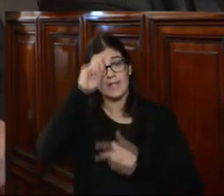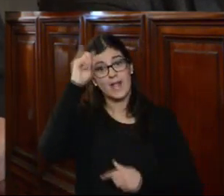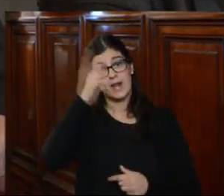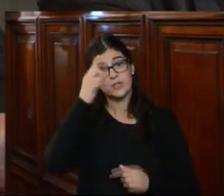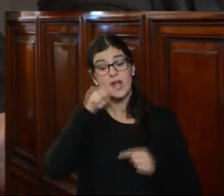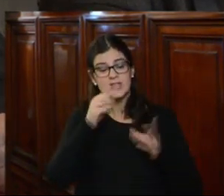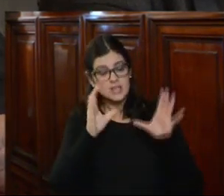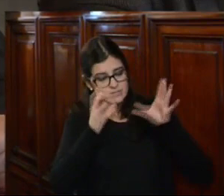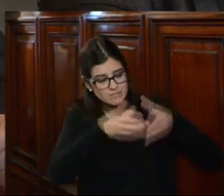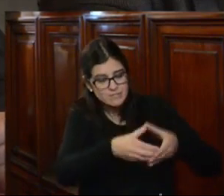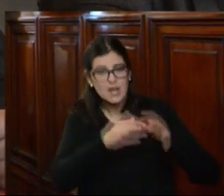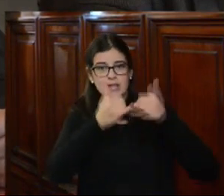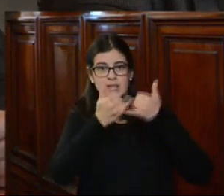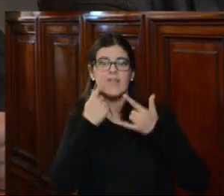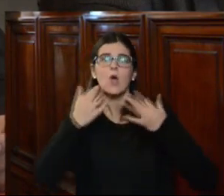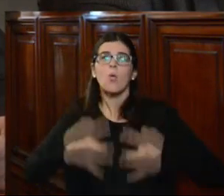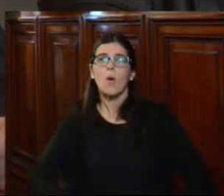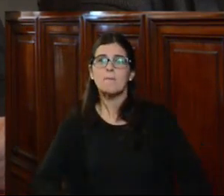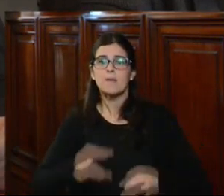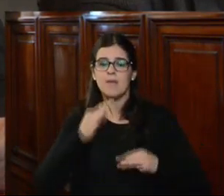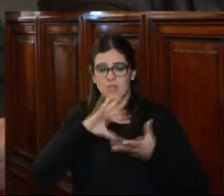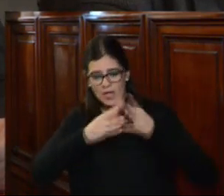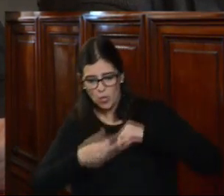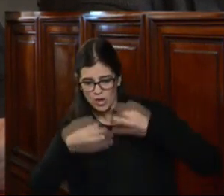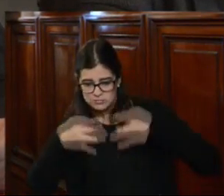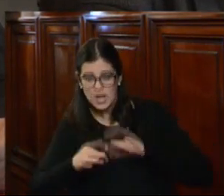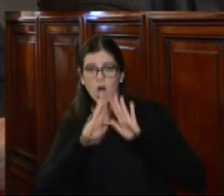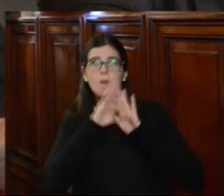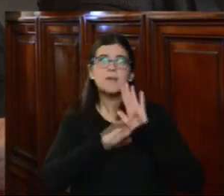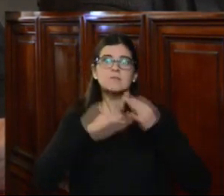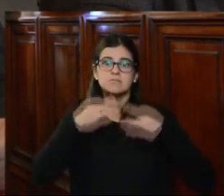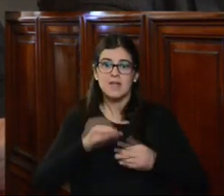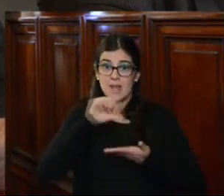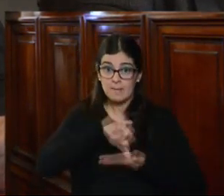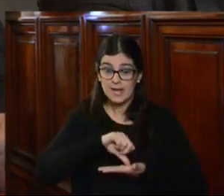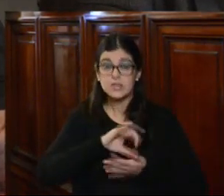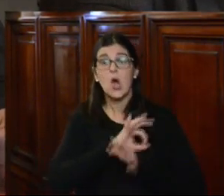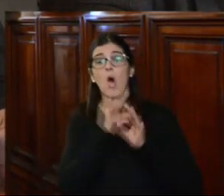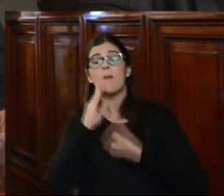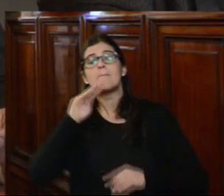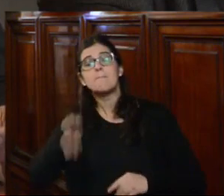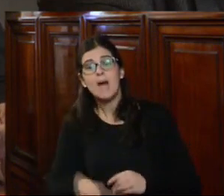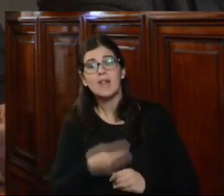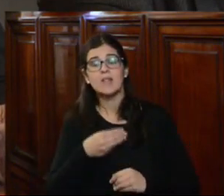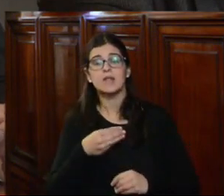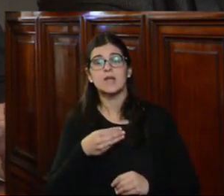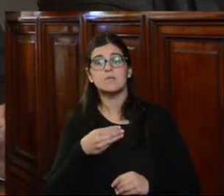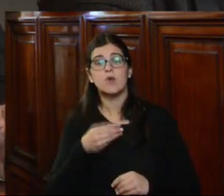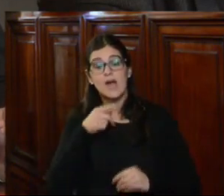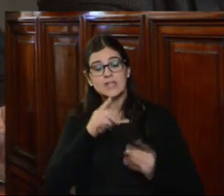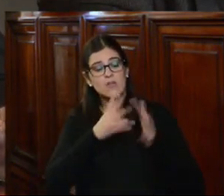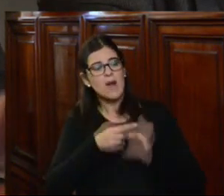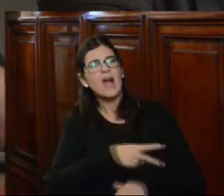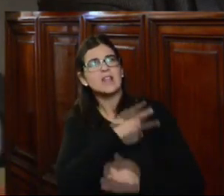esa categoría de cumplimiento adecuado de los principios de París, o perderíamos de esa